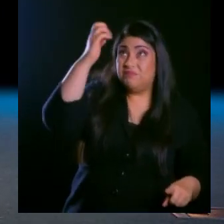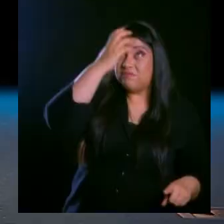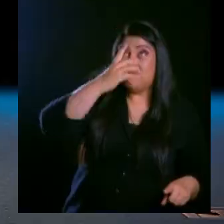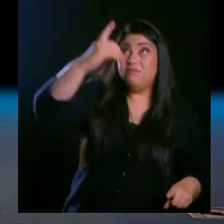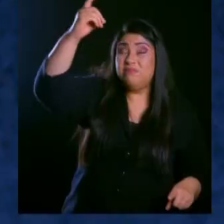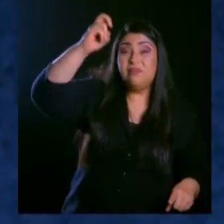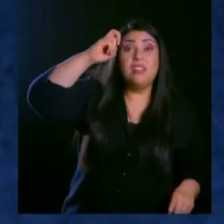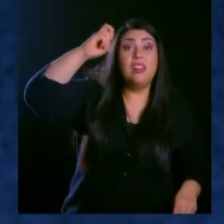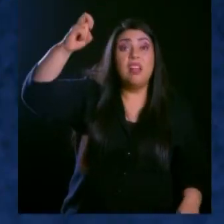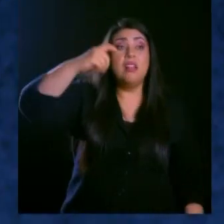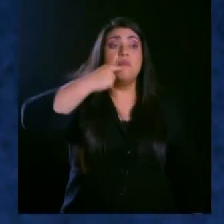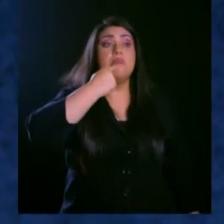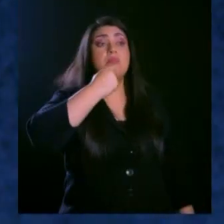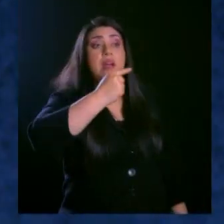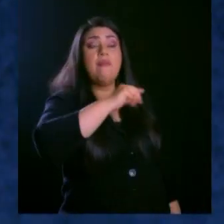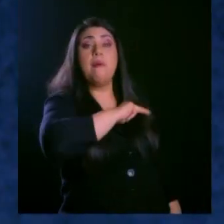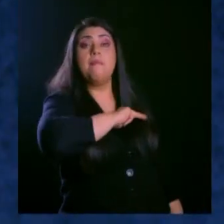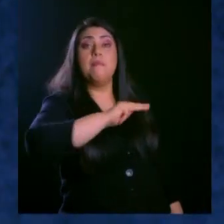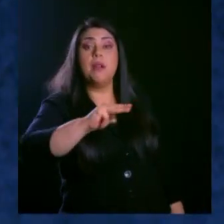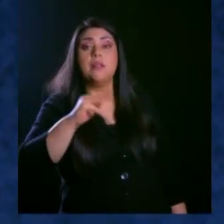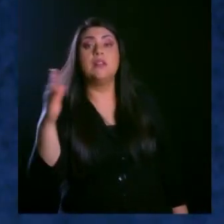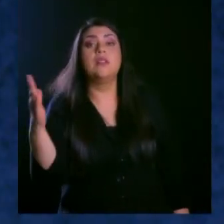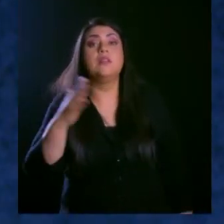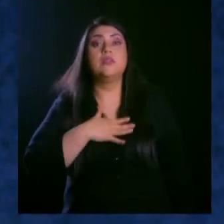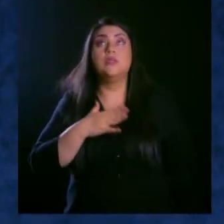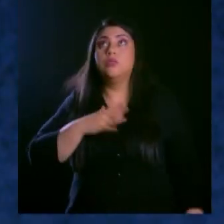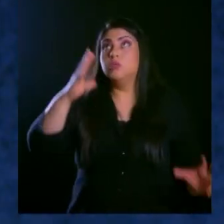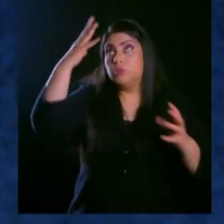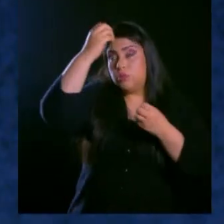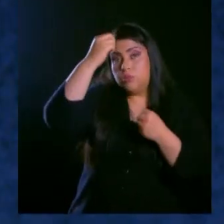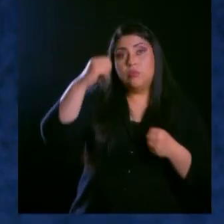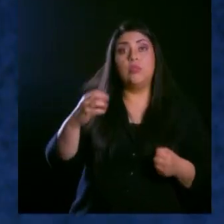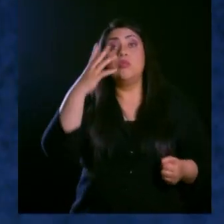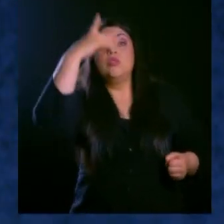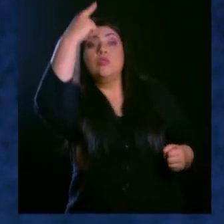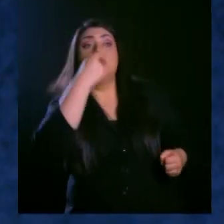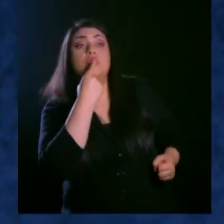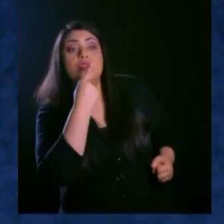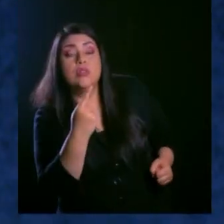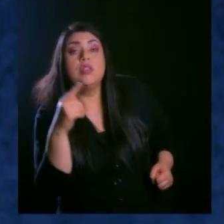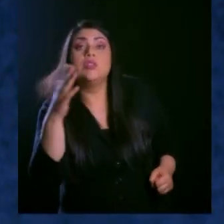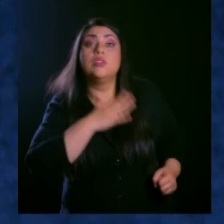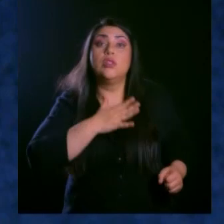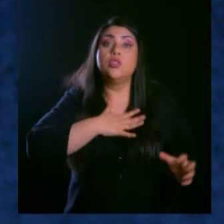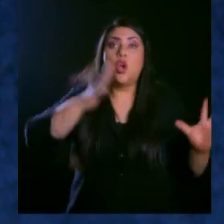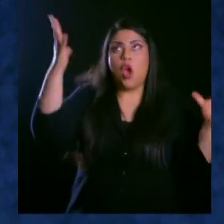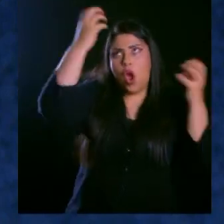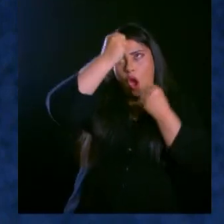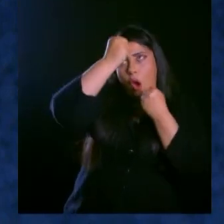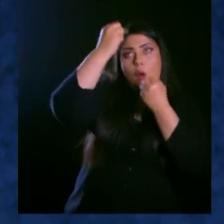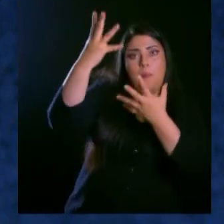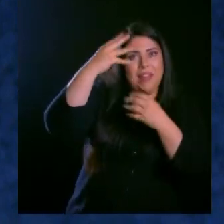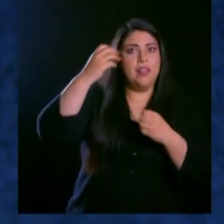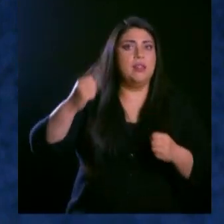va a dar instrucciones que para mí van a funcionar como órdenes. Van a dar como sugerencias que para mí van a